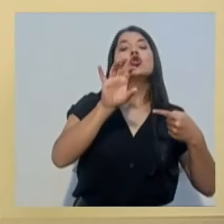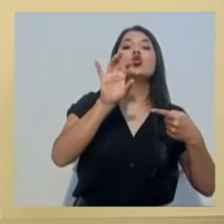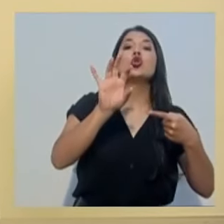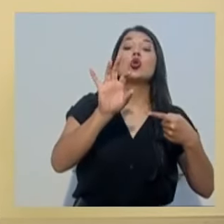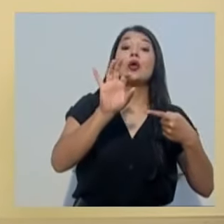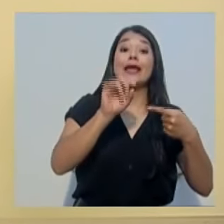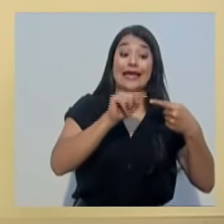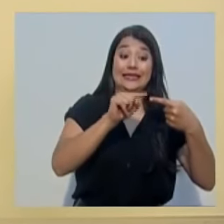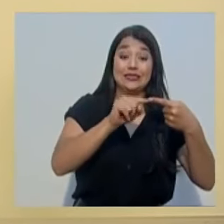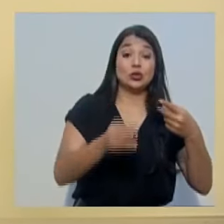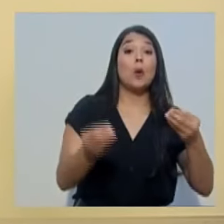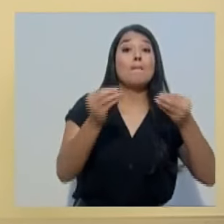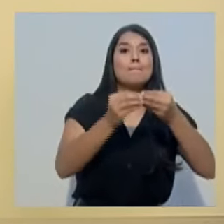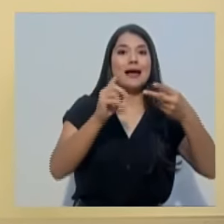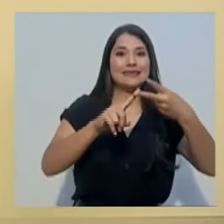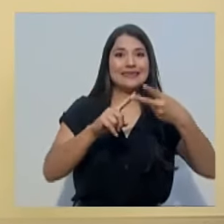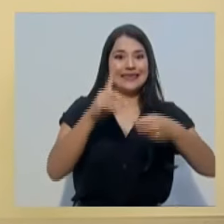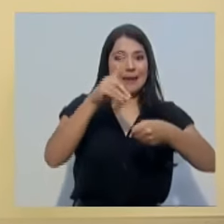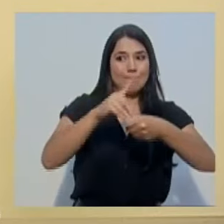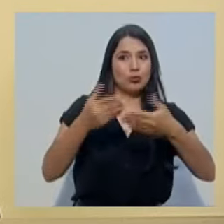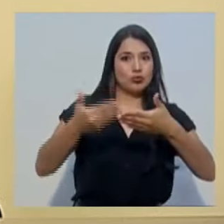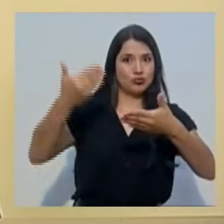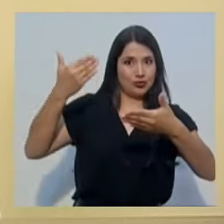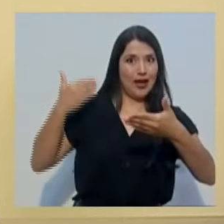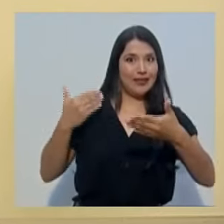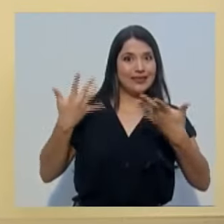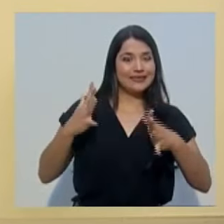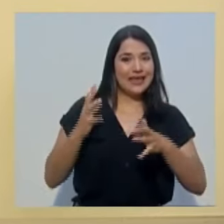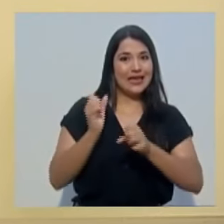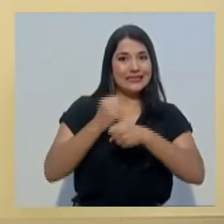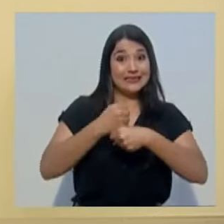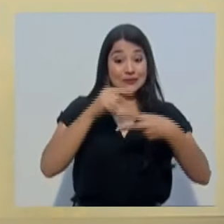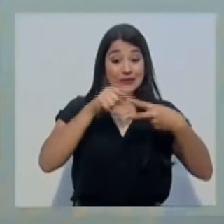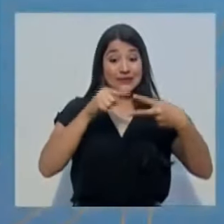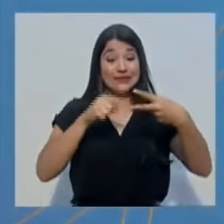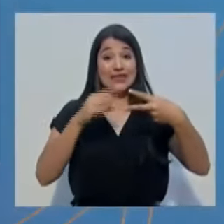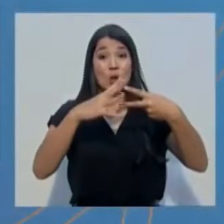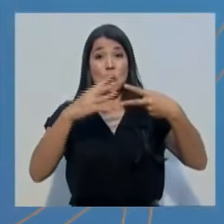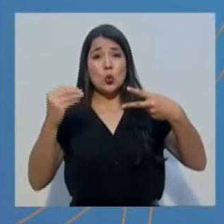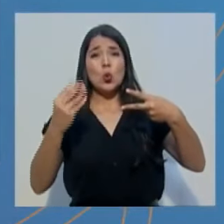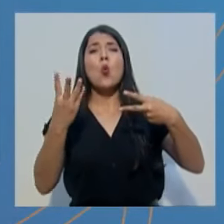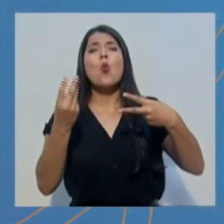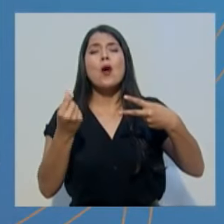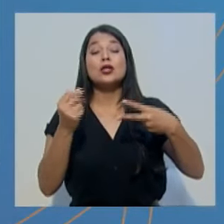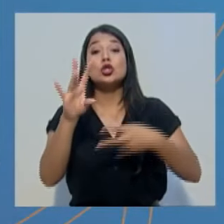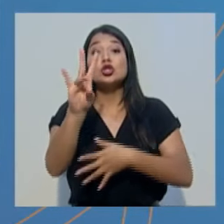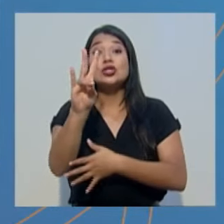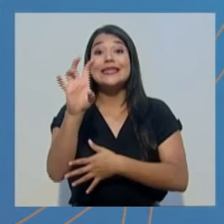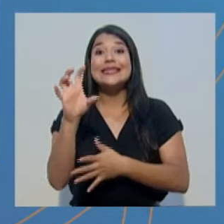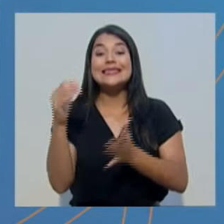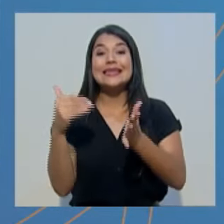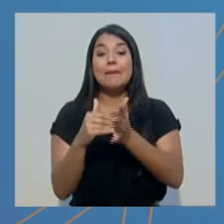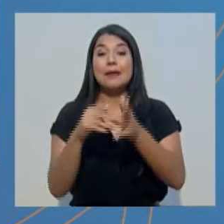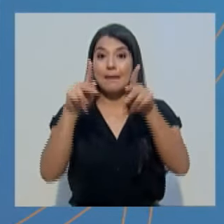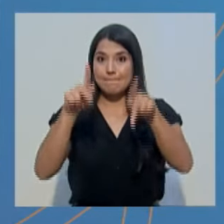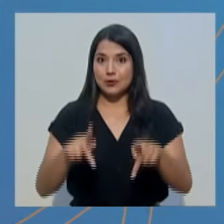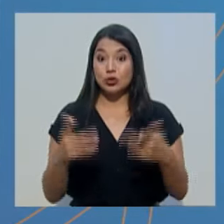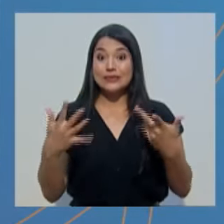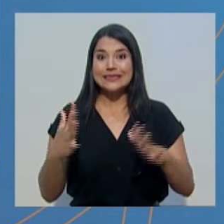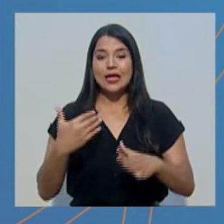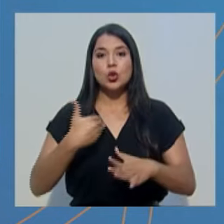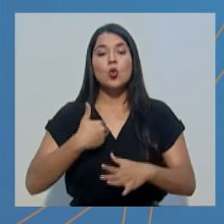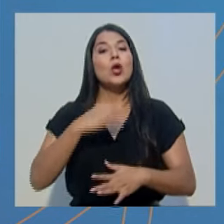realizado ya el Ministerio de Trabajo y Seguridad Social, con lo cual alcanzamos una cobertura casi de 700 mil personas